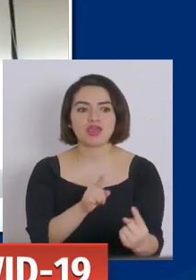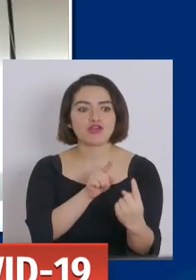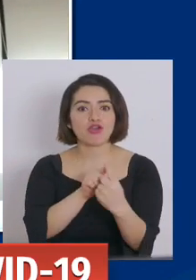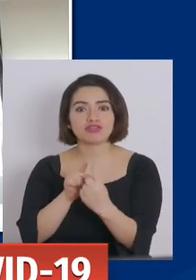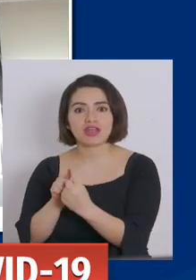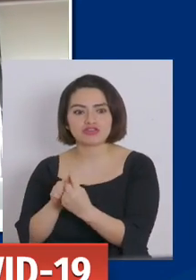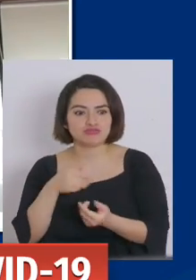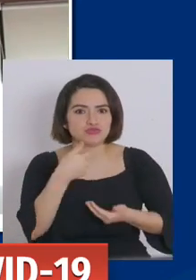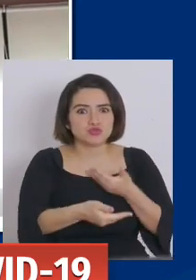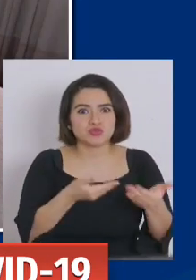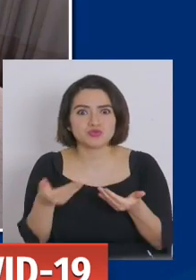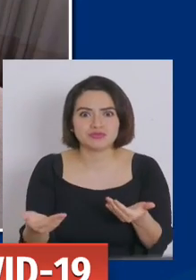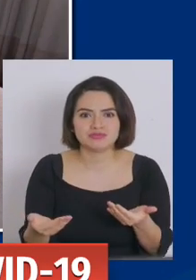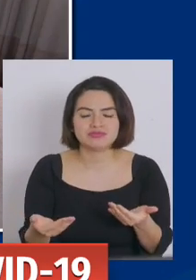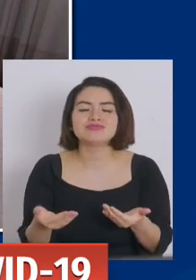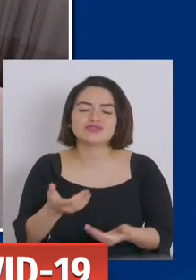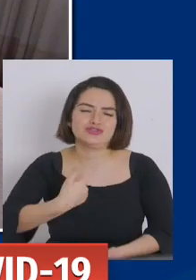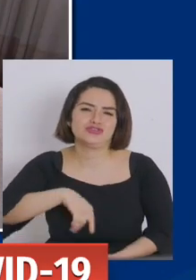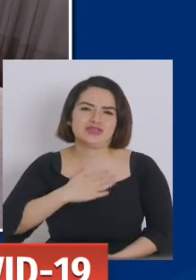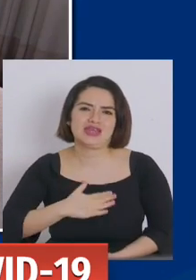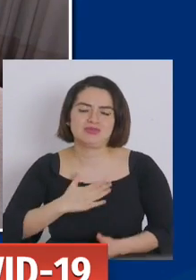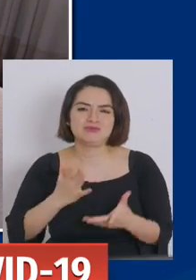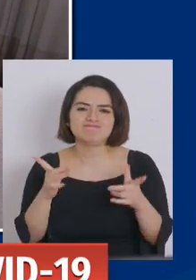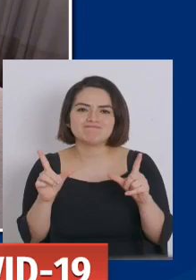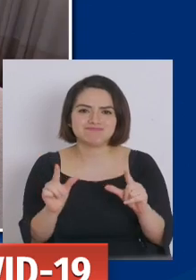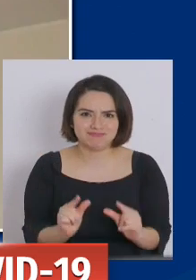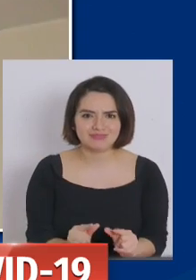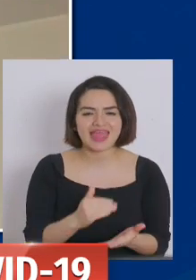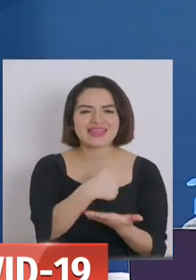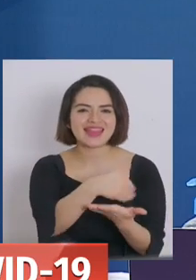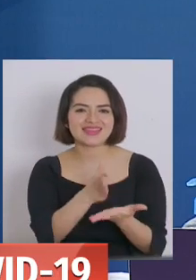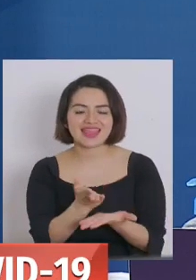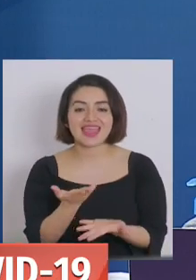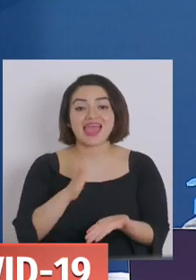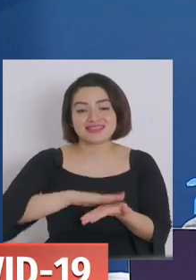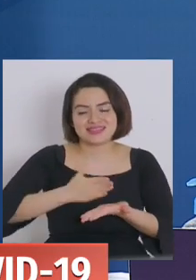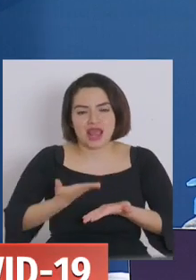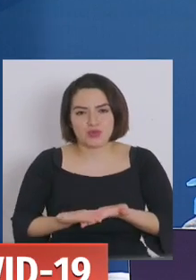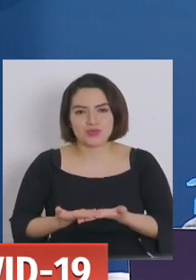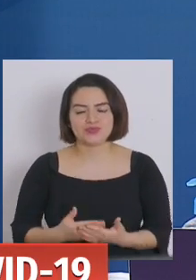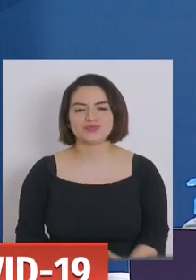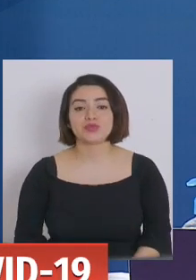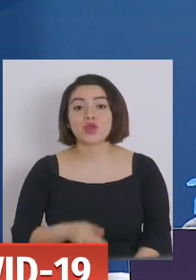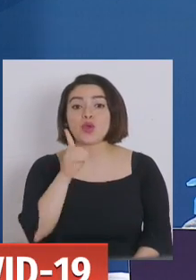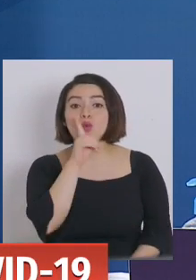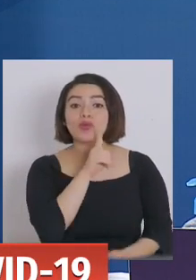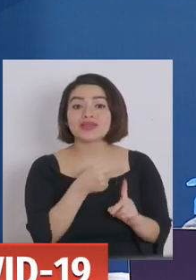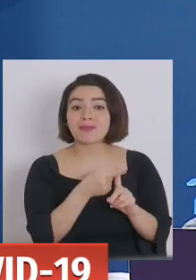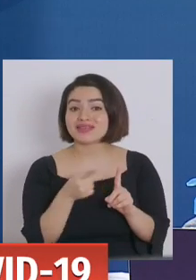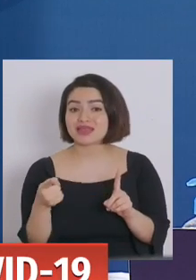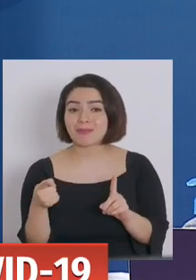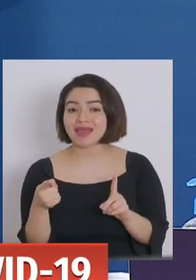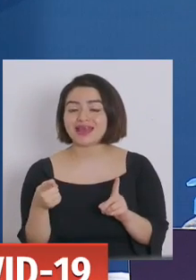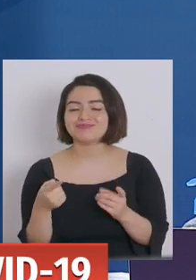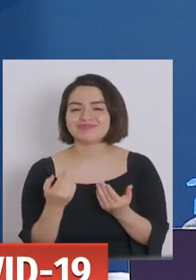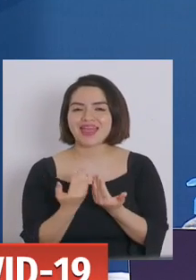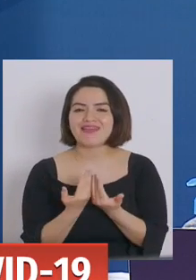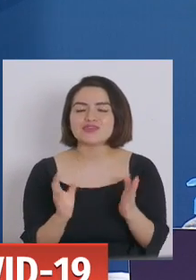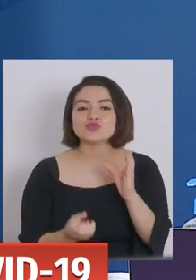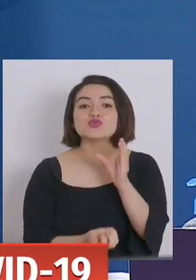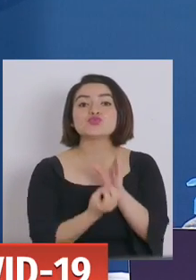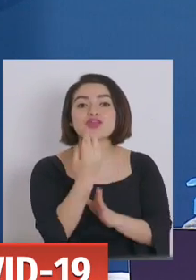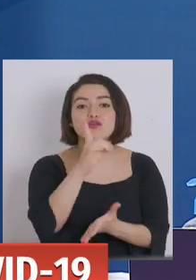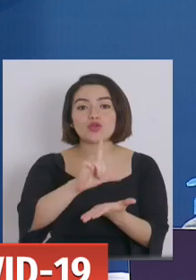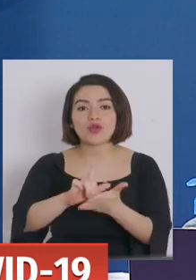contagio, que es lo que queremos hacer con toda nuestra estrategia sanitaria. En la última semana hemos abierto nuevas